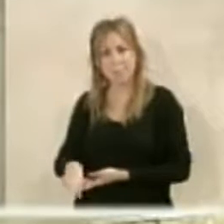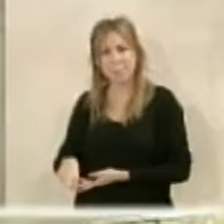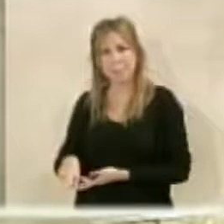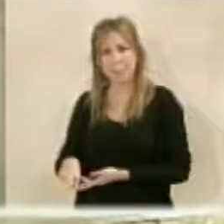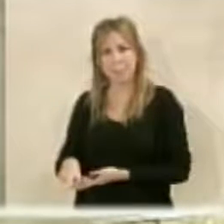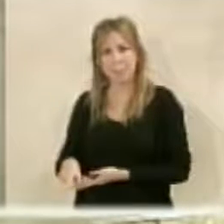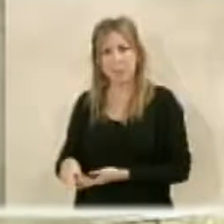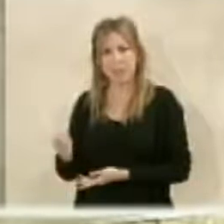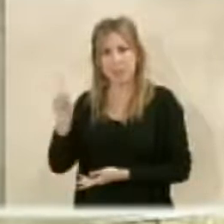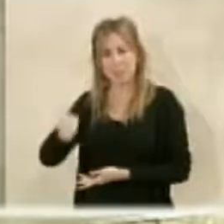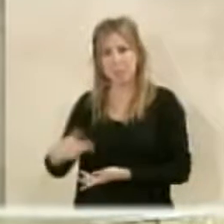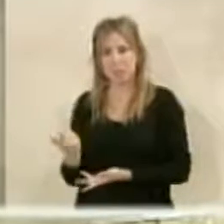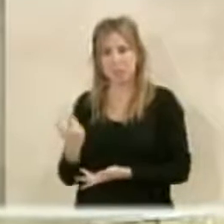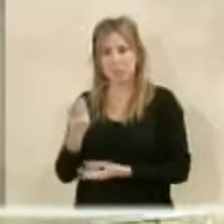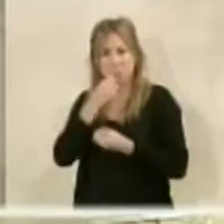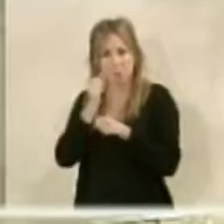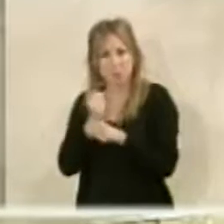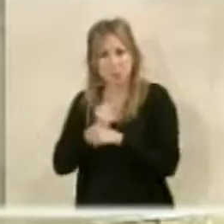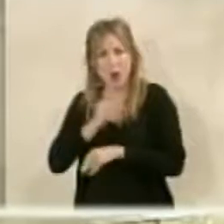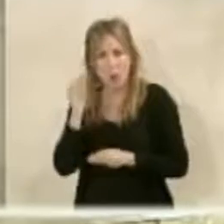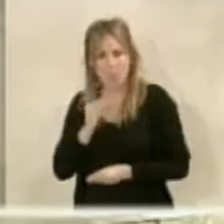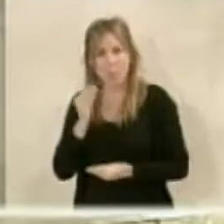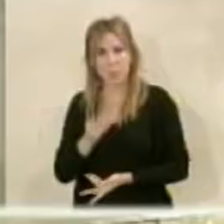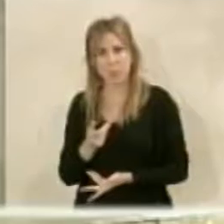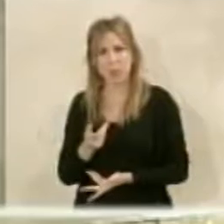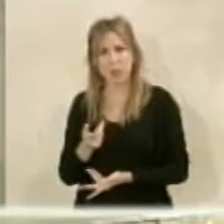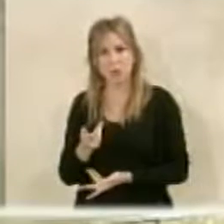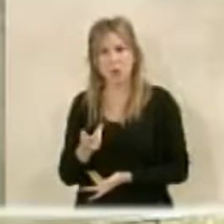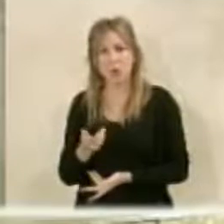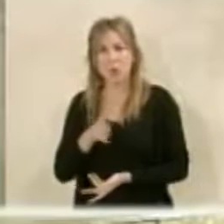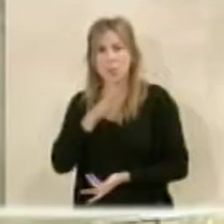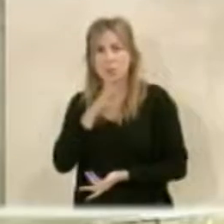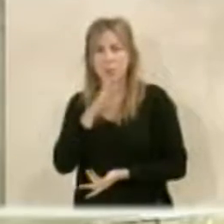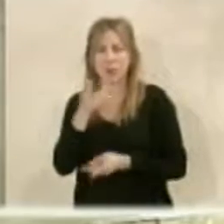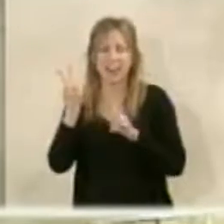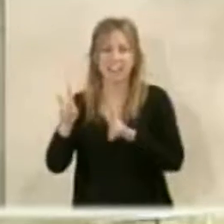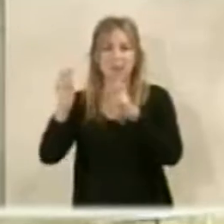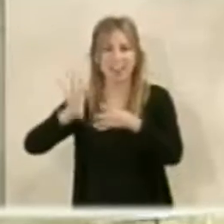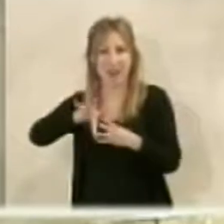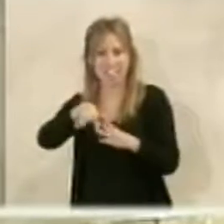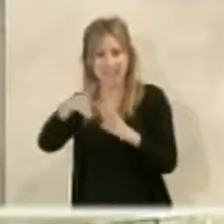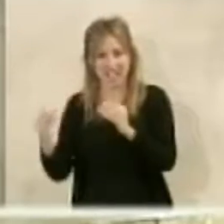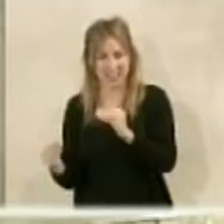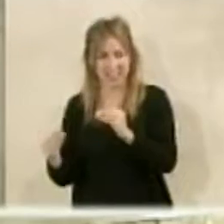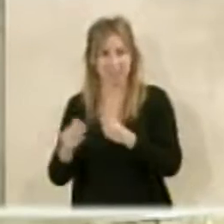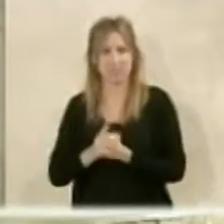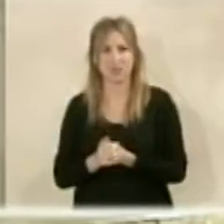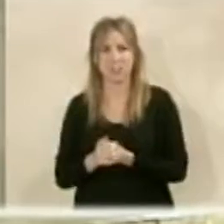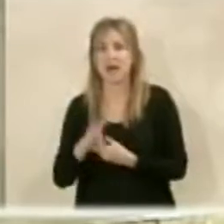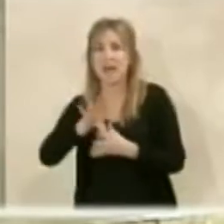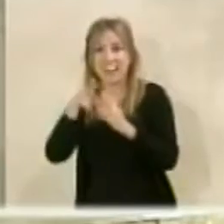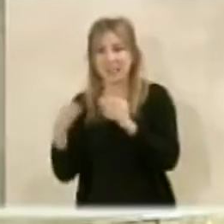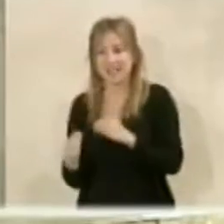diligente en la declaración de Vic de las canteras. Esas canteras, mal llamadas